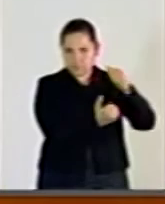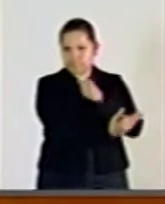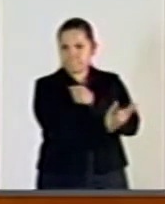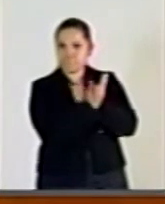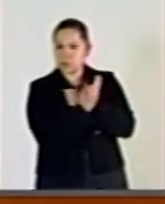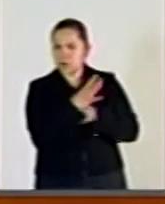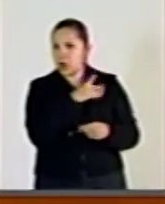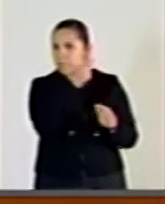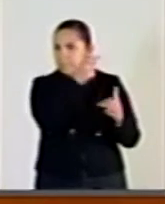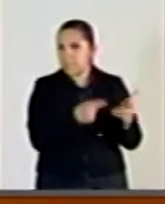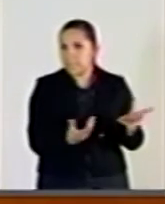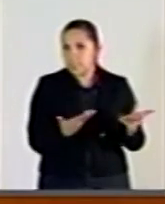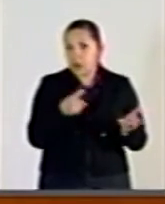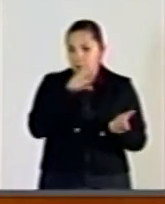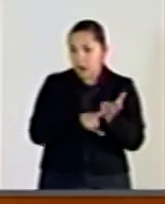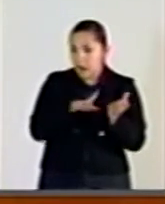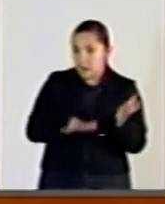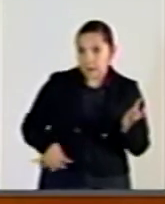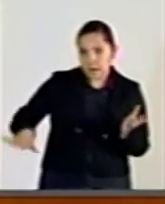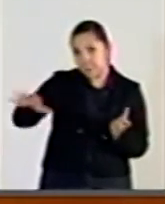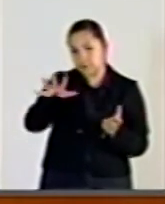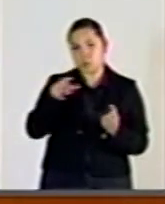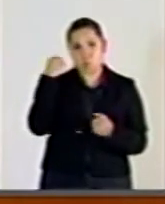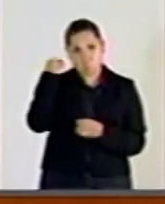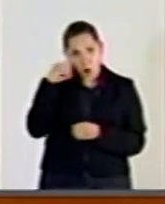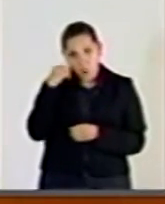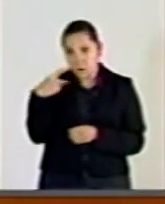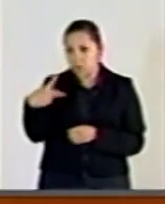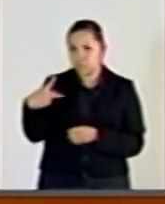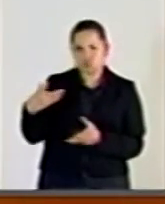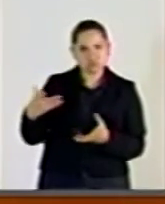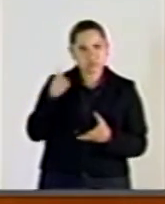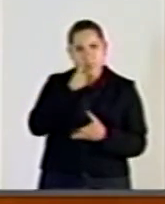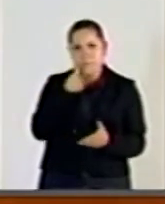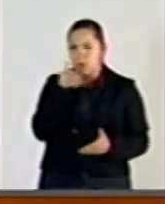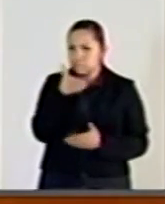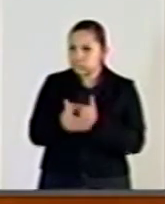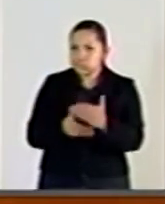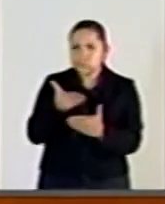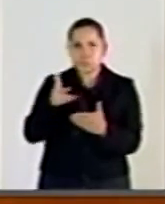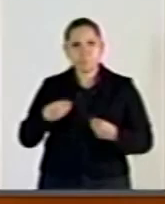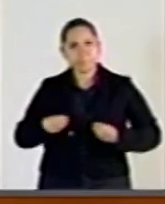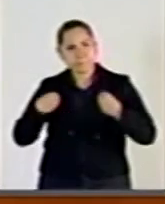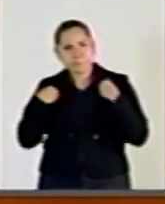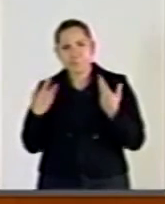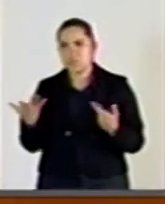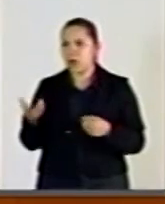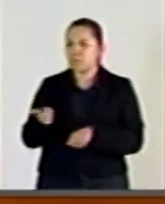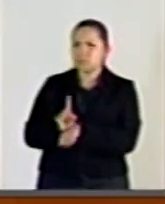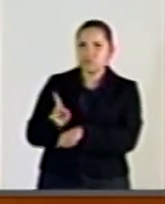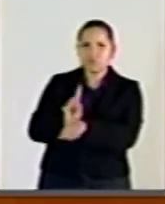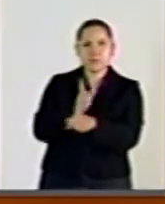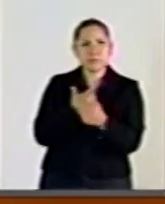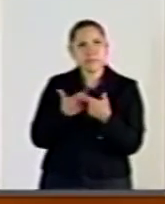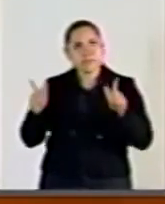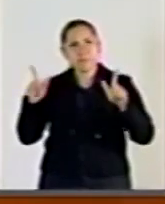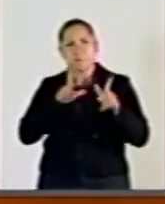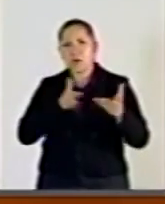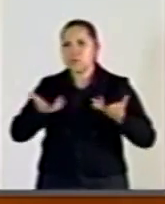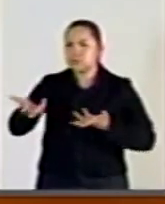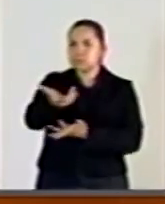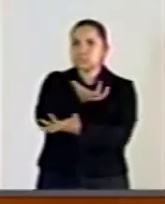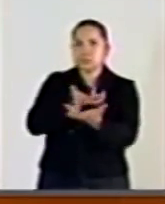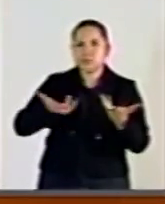libertaria como el oaxaqueño merece que se respete su cotidianidad y gozar de una paz con dignidad